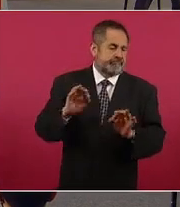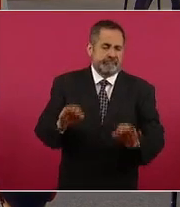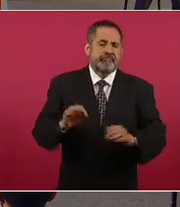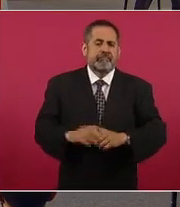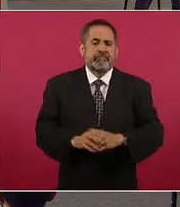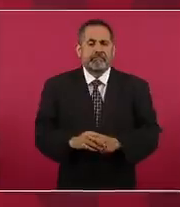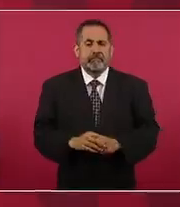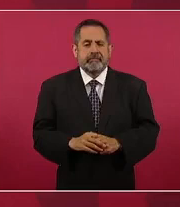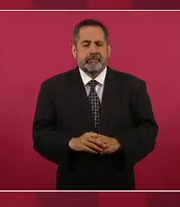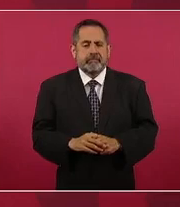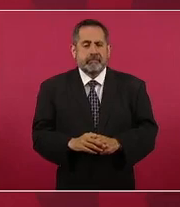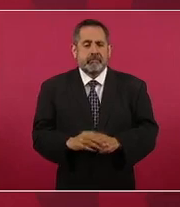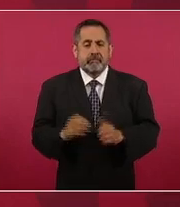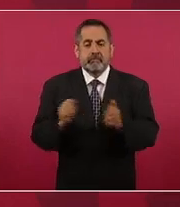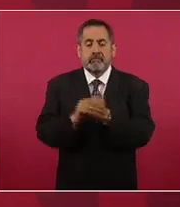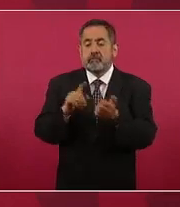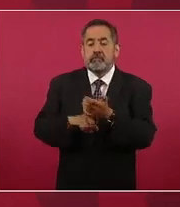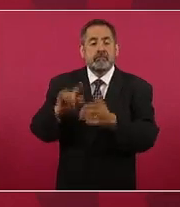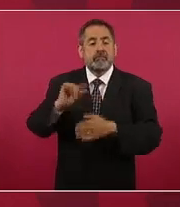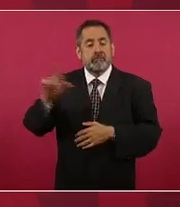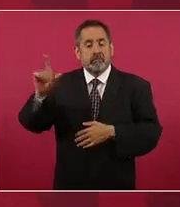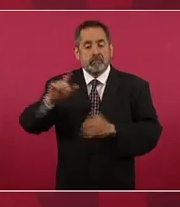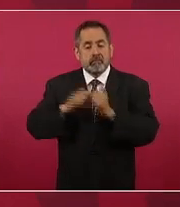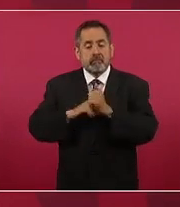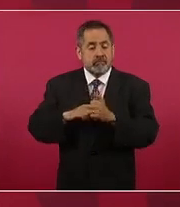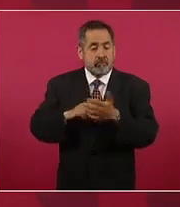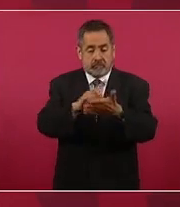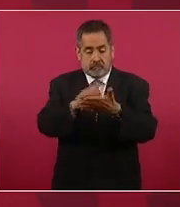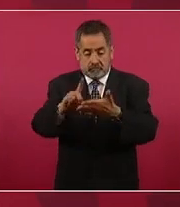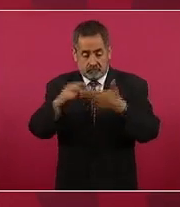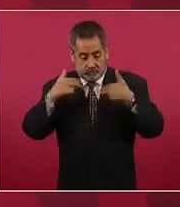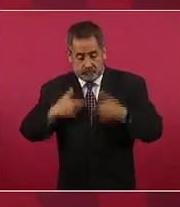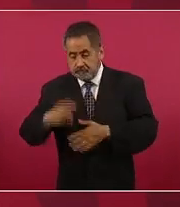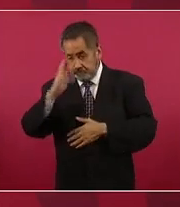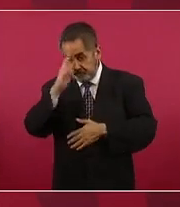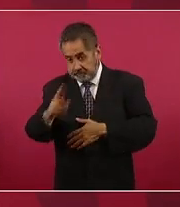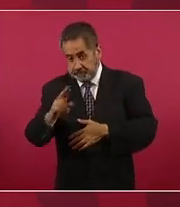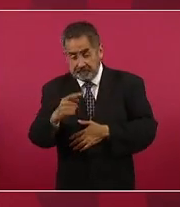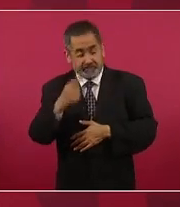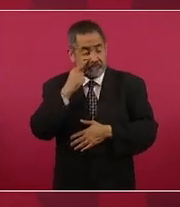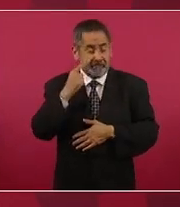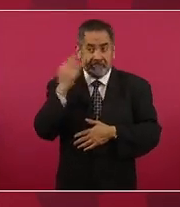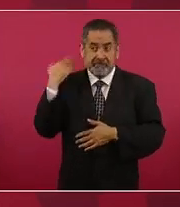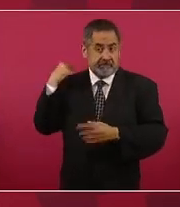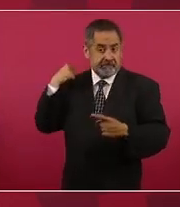actuando con profesionalismo con respeto a los derechos humanos no hemos tenido